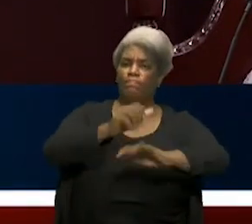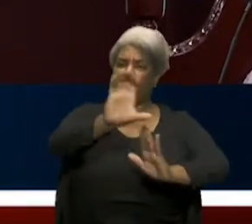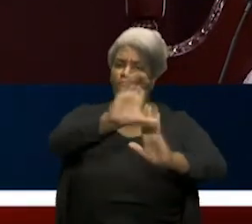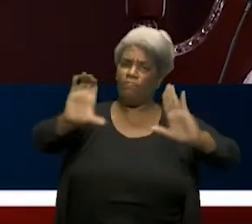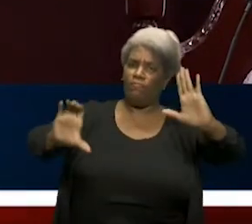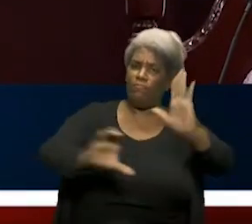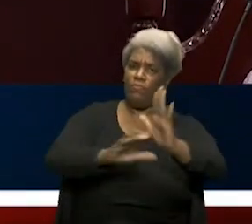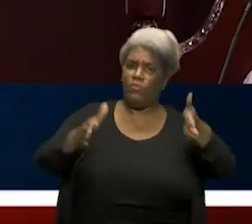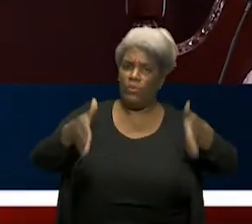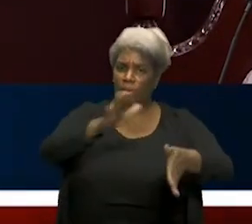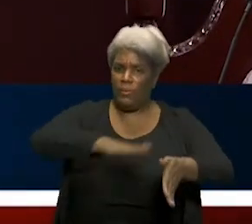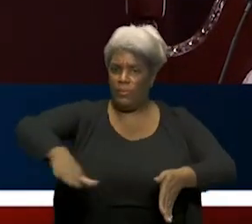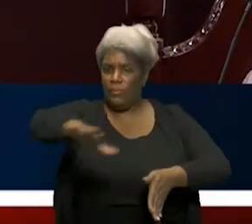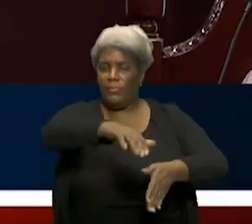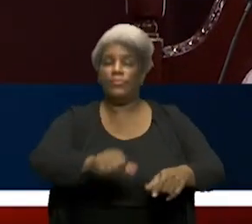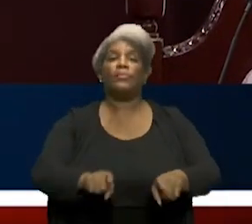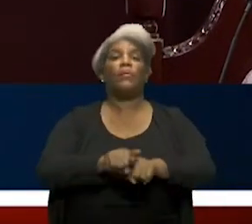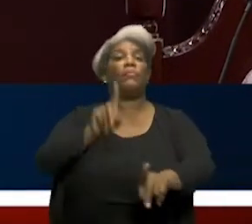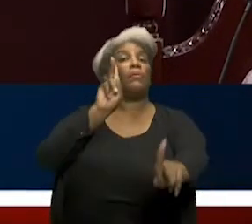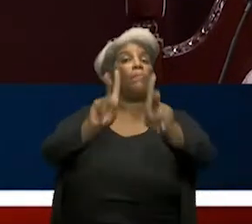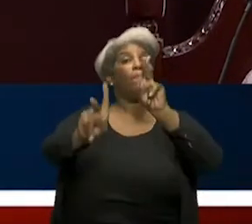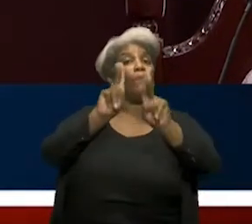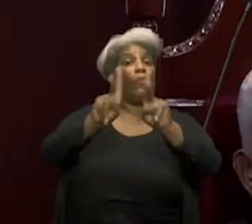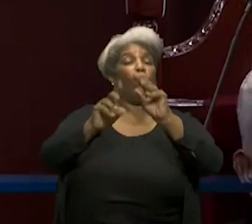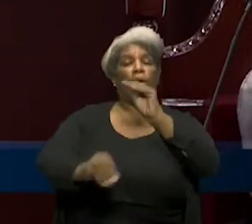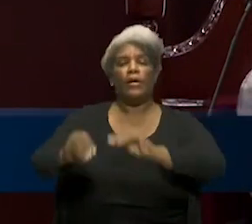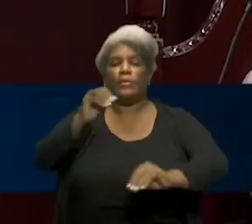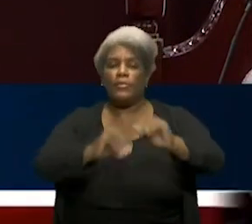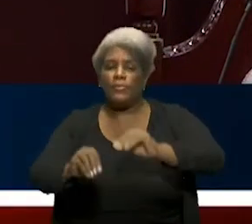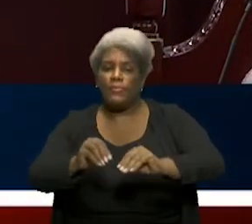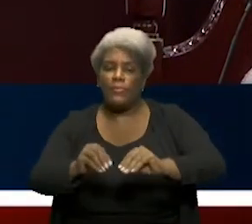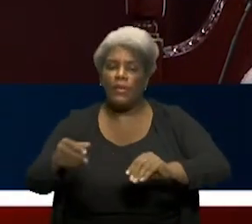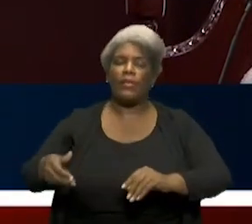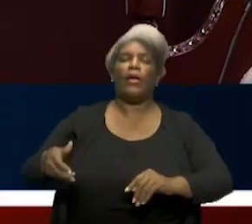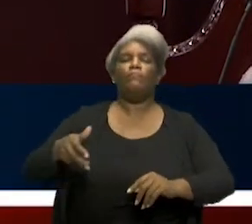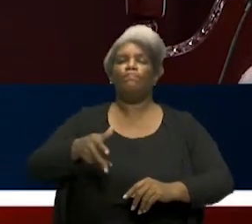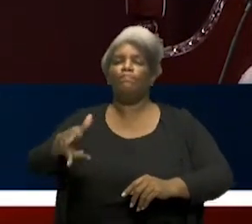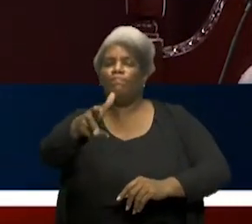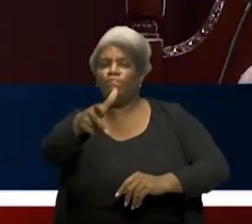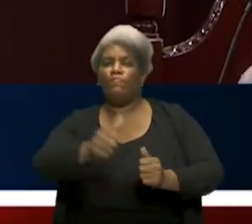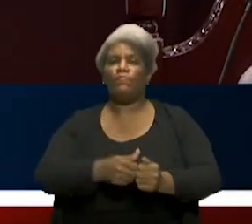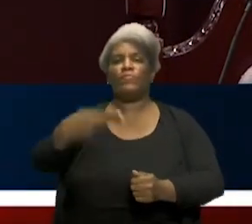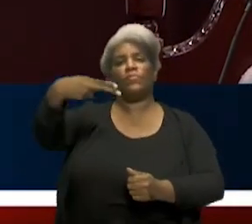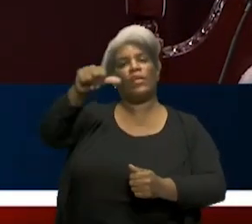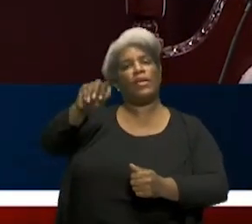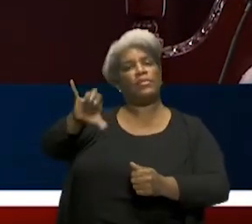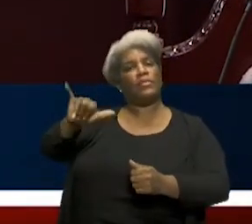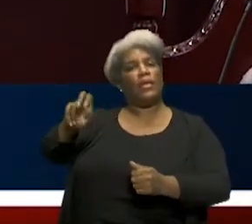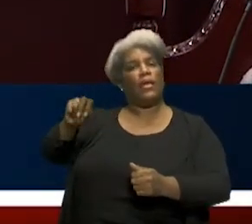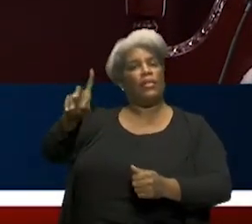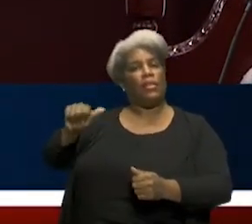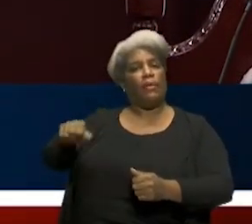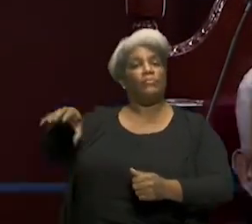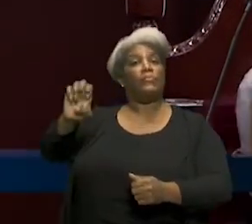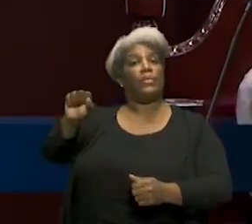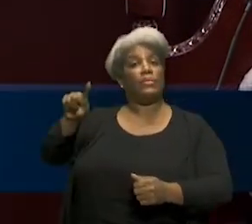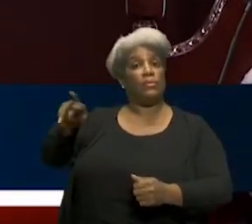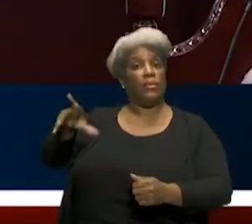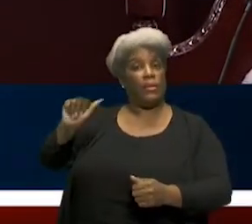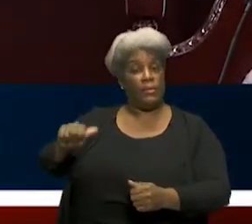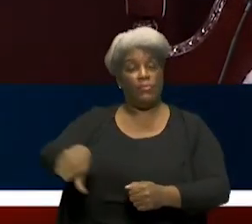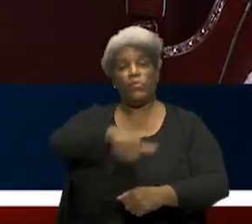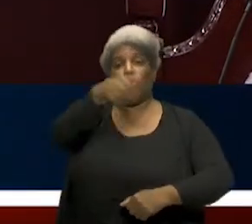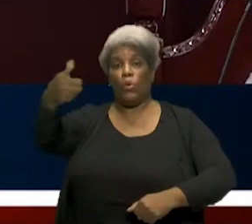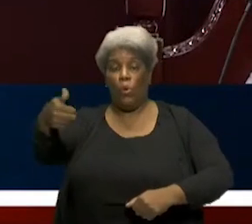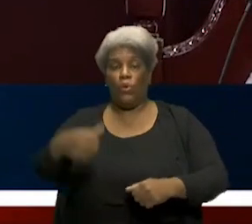en la provincia de Monteplata, la reconstrucción de la carretera Haciendo Estrella-El Prado-Monteplata, la carretera Guerra